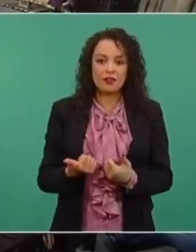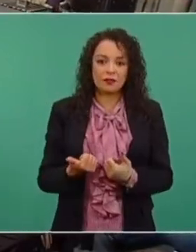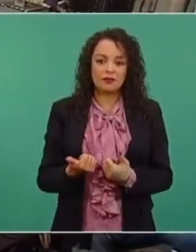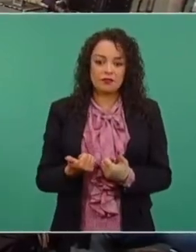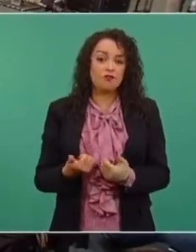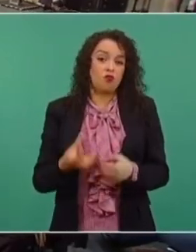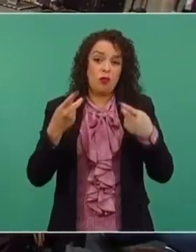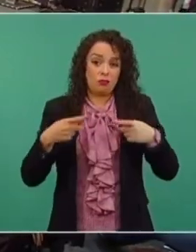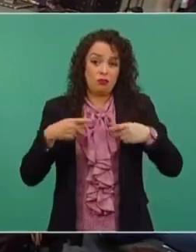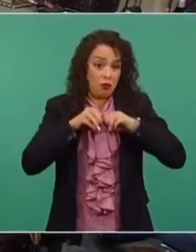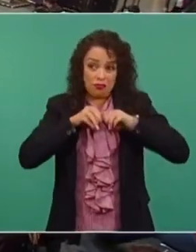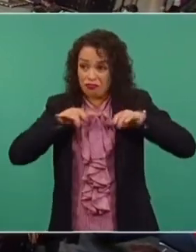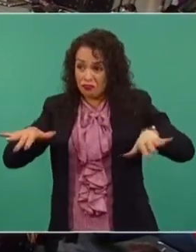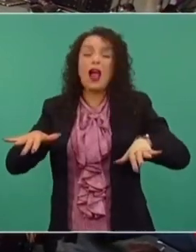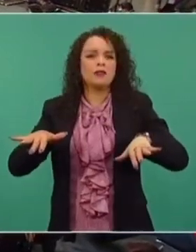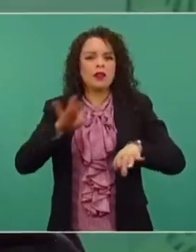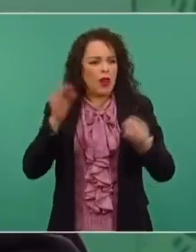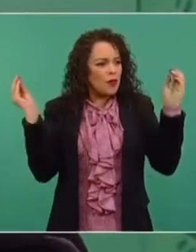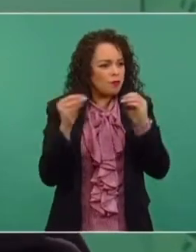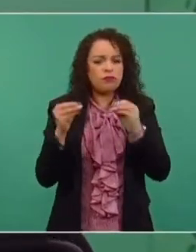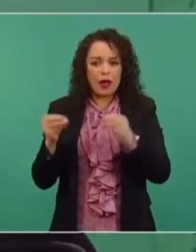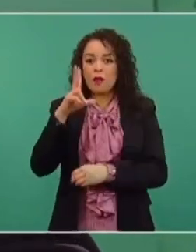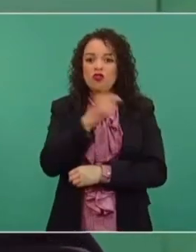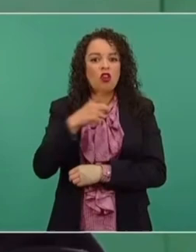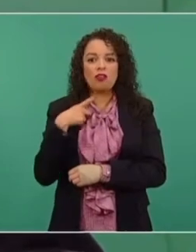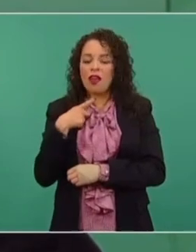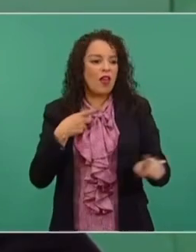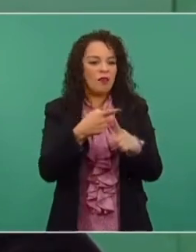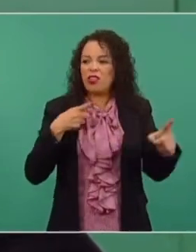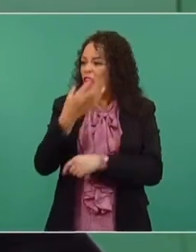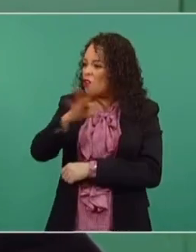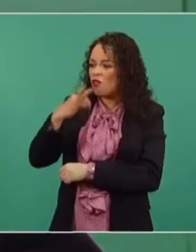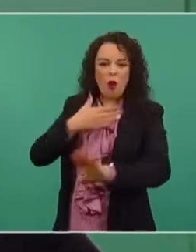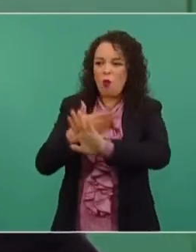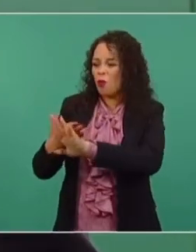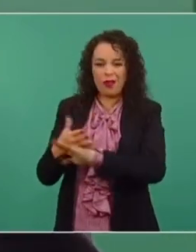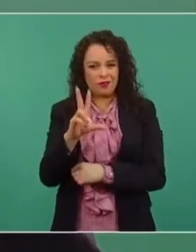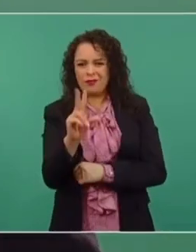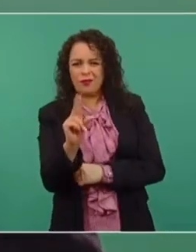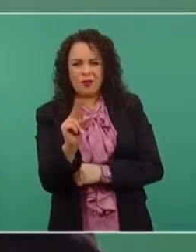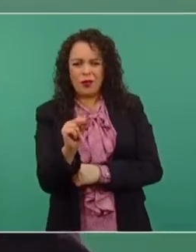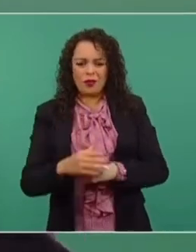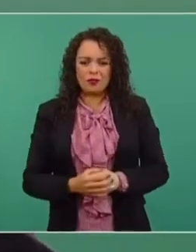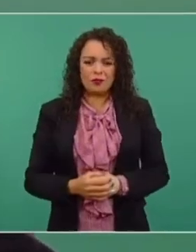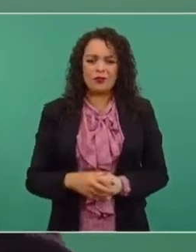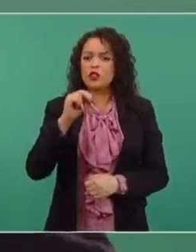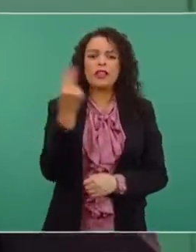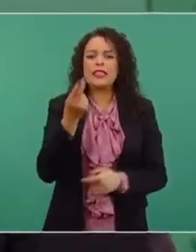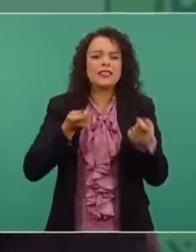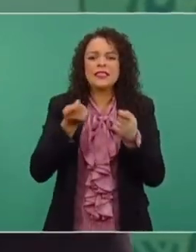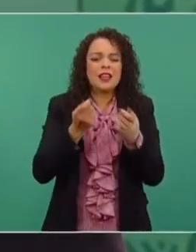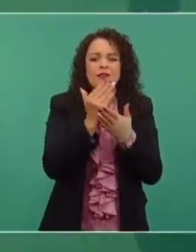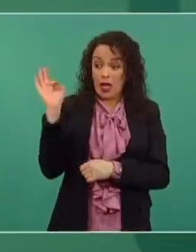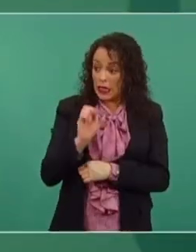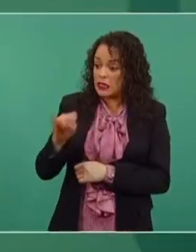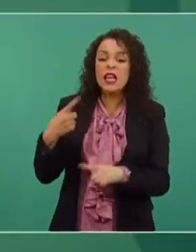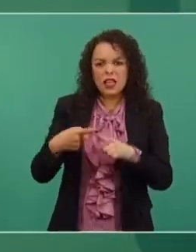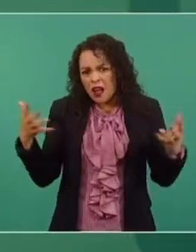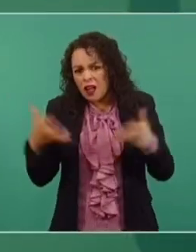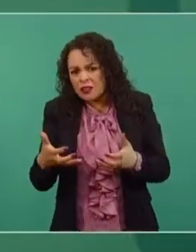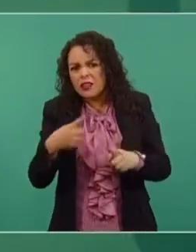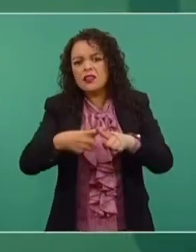puede polemizar, se puede debatir sin agresiones, sin violencia. Y que no se requiera la regulación. qué? ¿Quién hace la regulación?